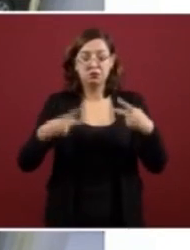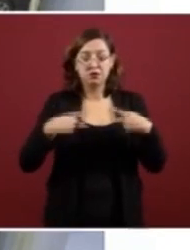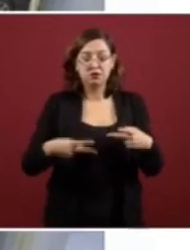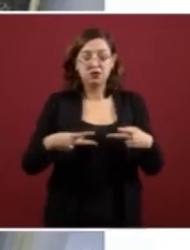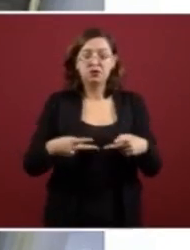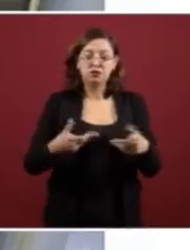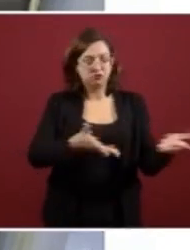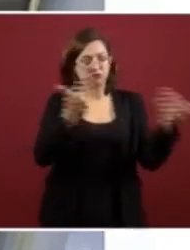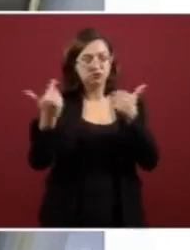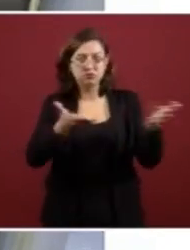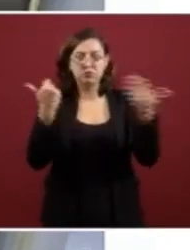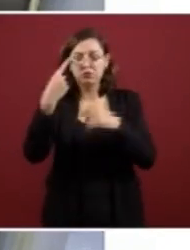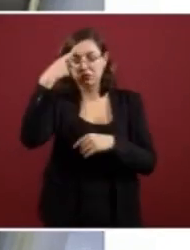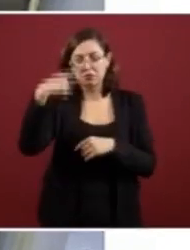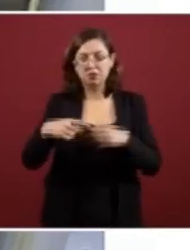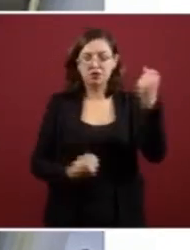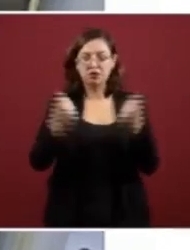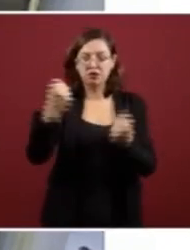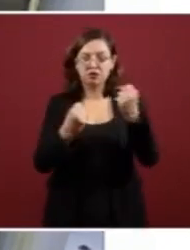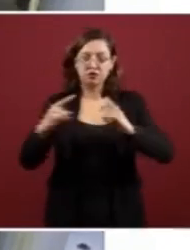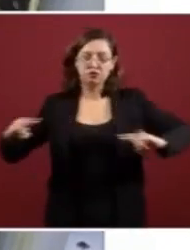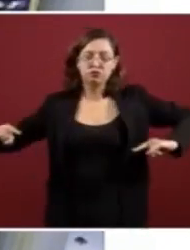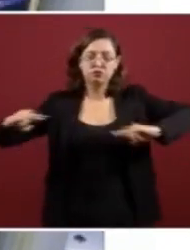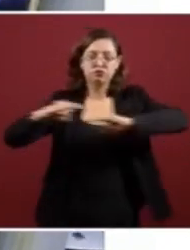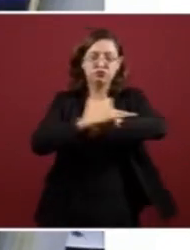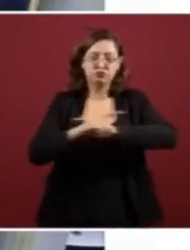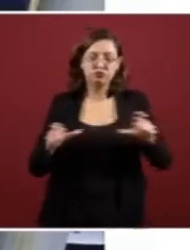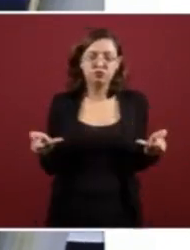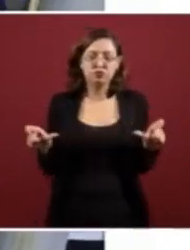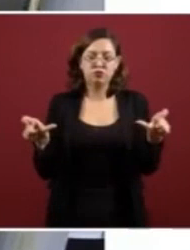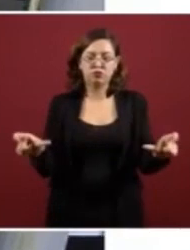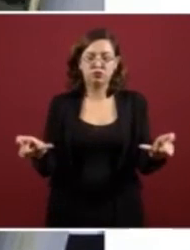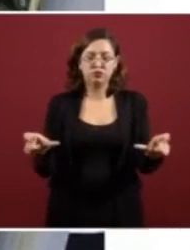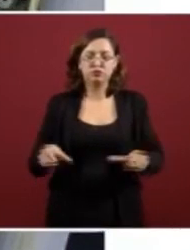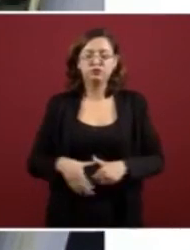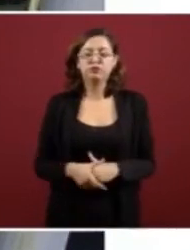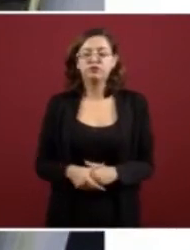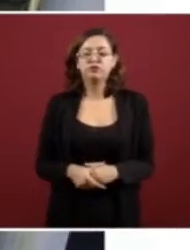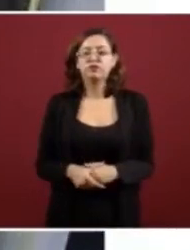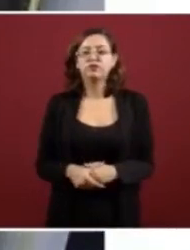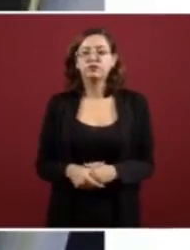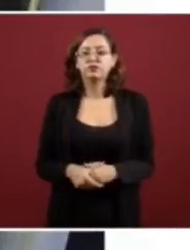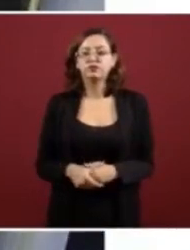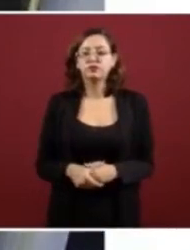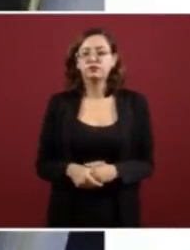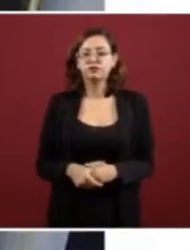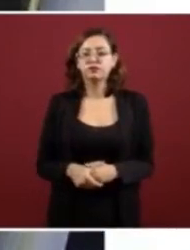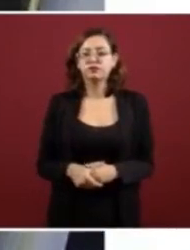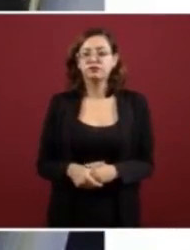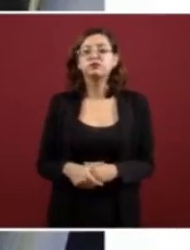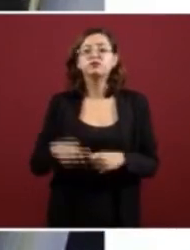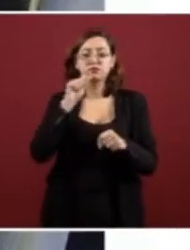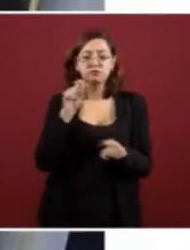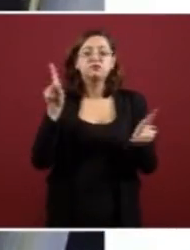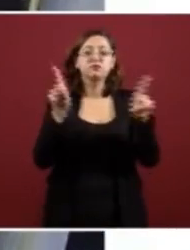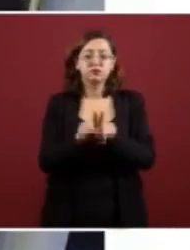bloquear las calles con esos vehículos. También dentro de su acción también les quitan